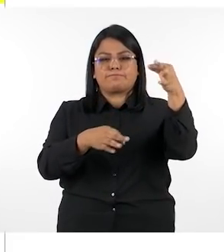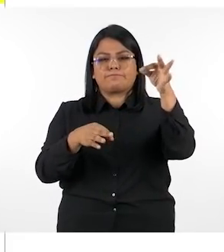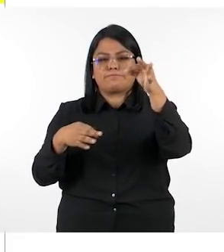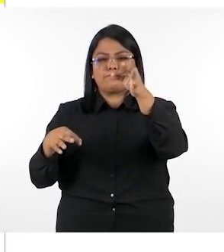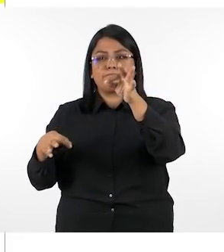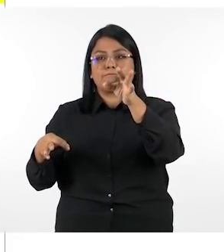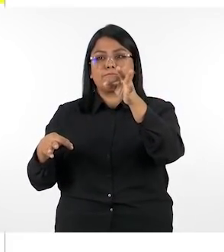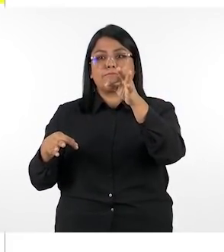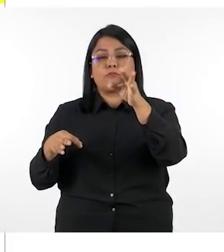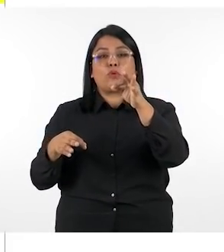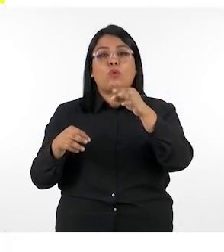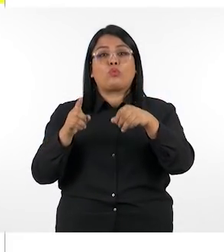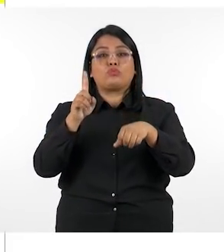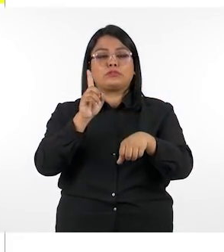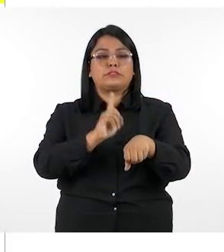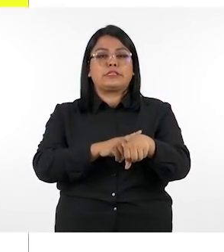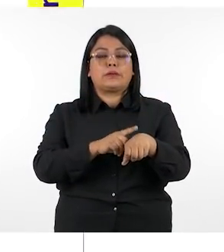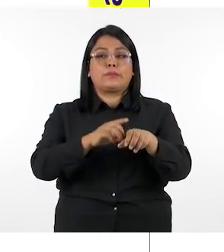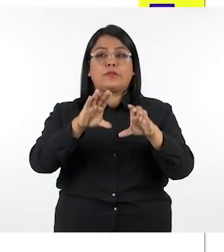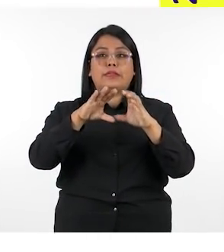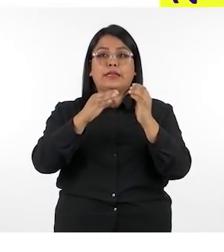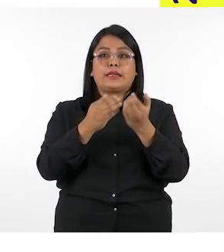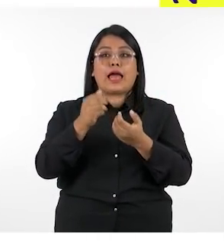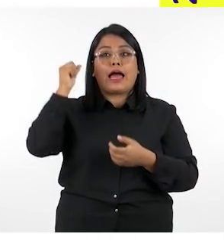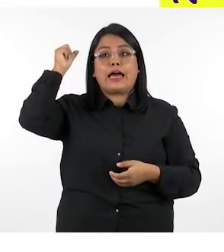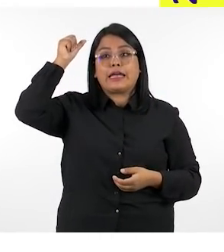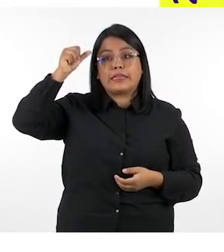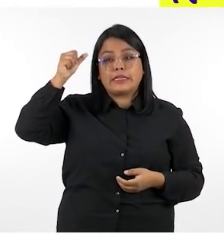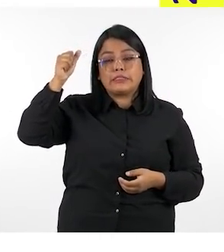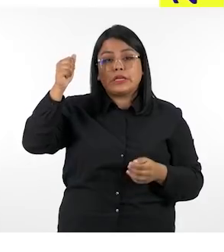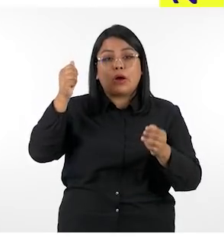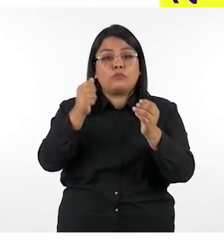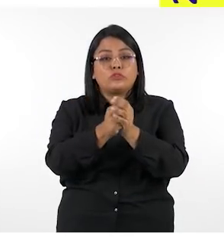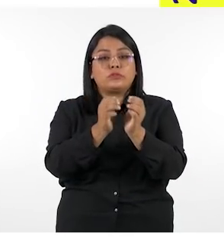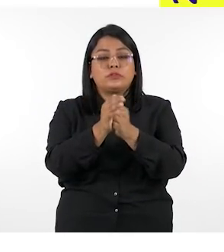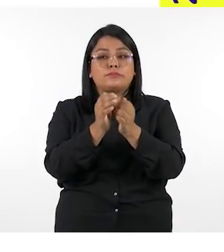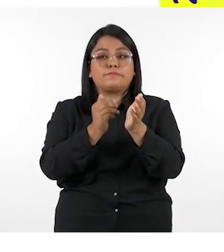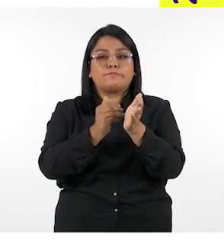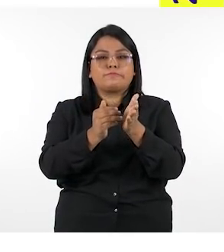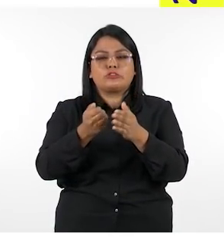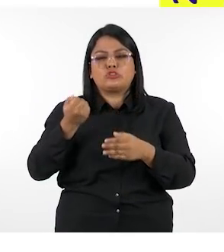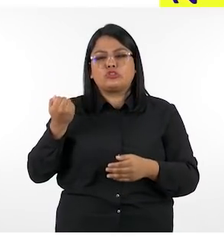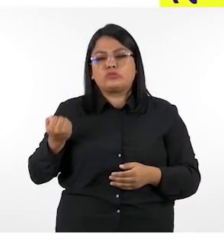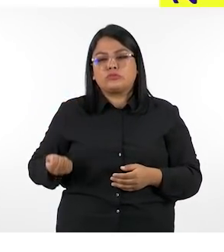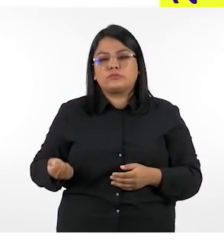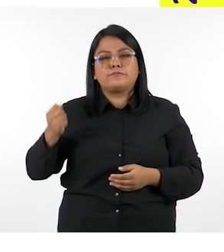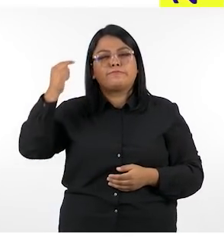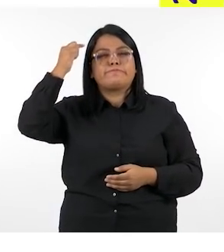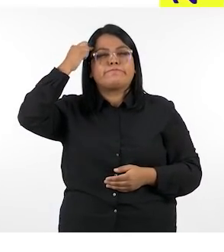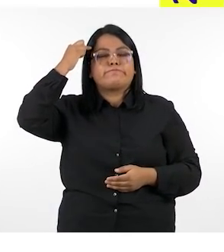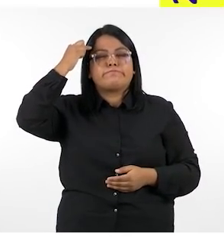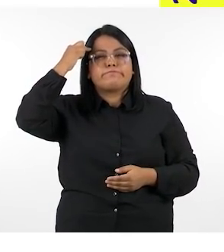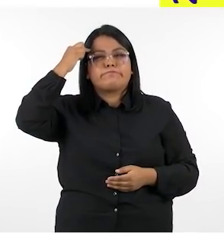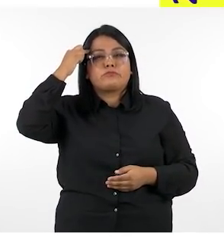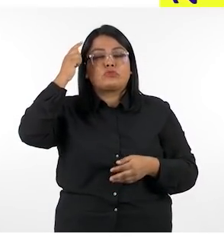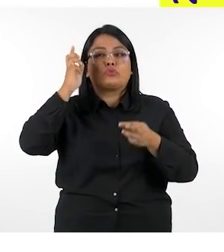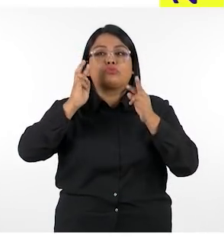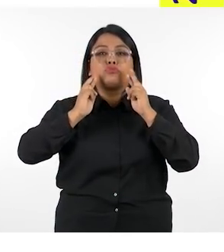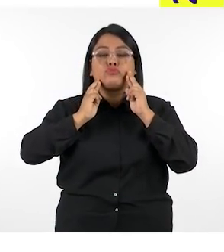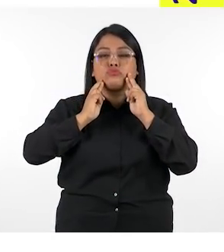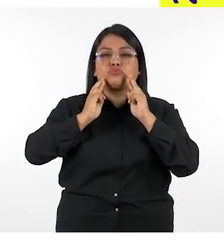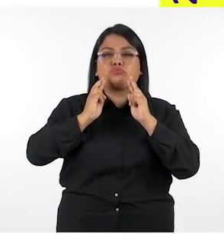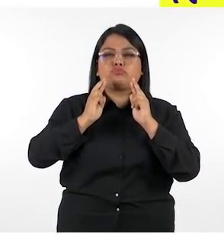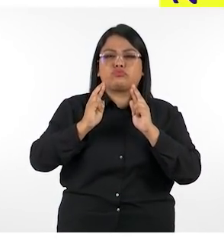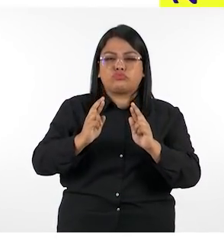representa un momento de la clase en el analiza o problema inicial el estudiante debe pensar en